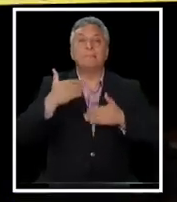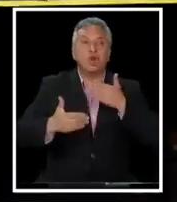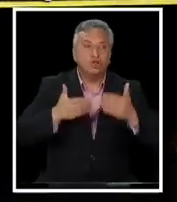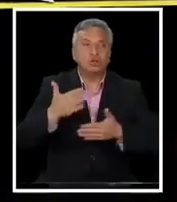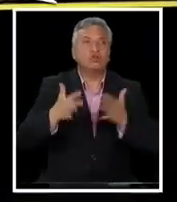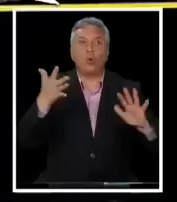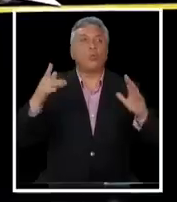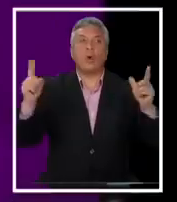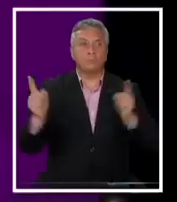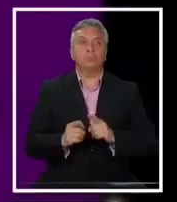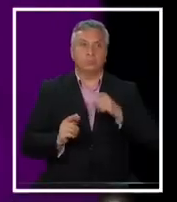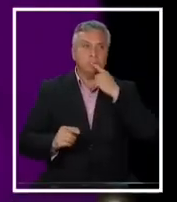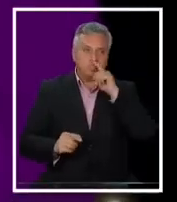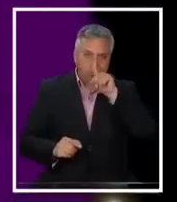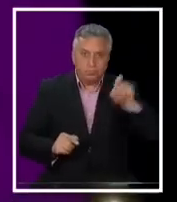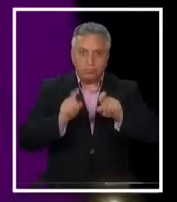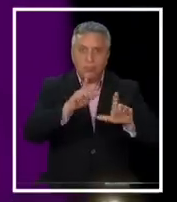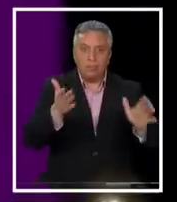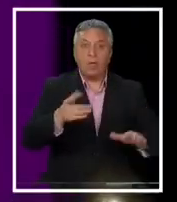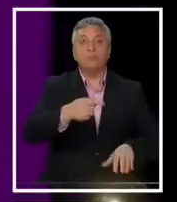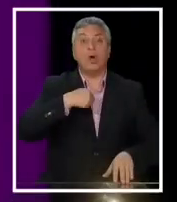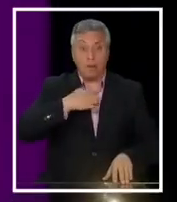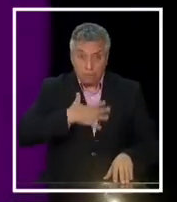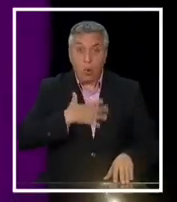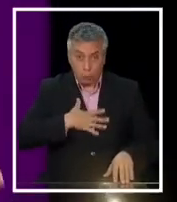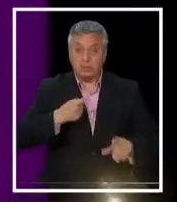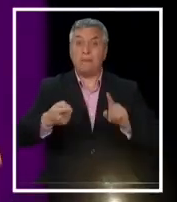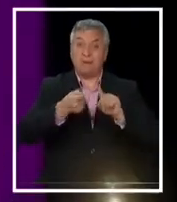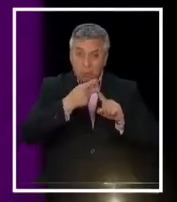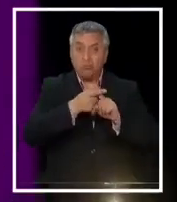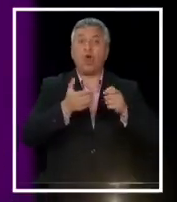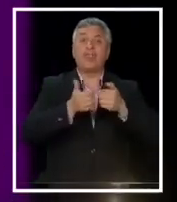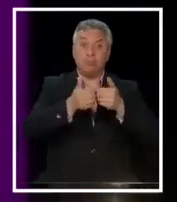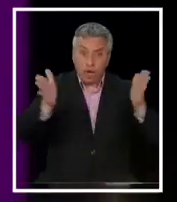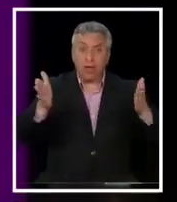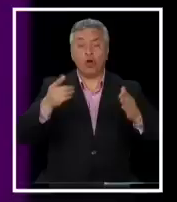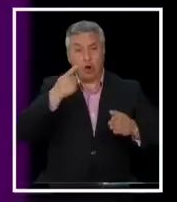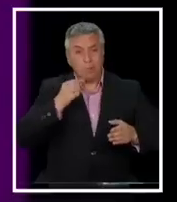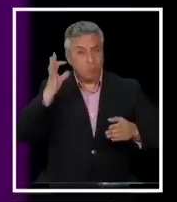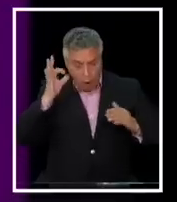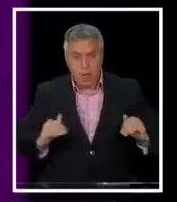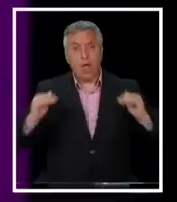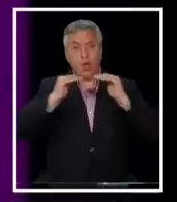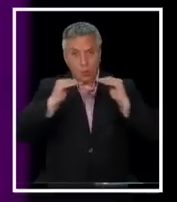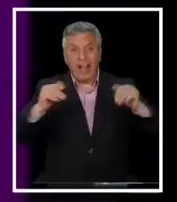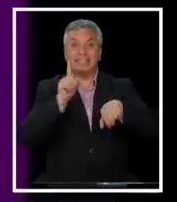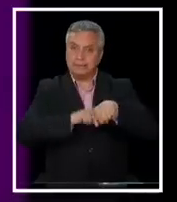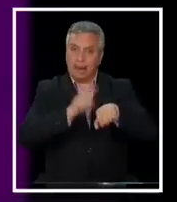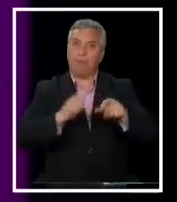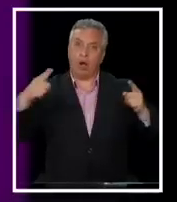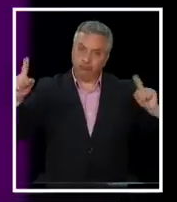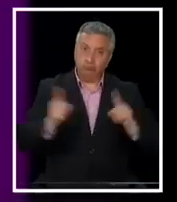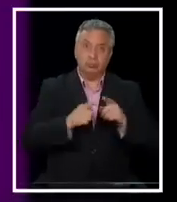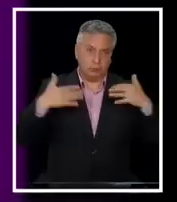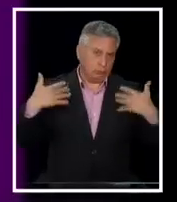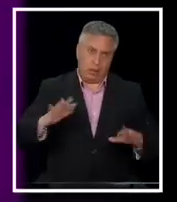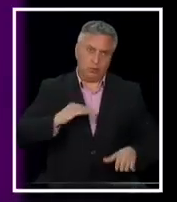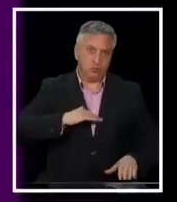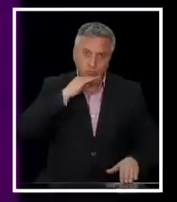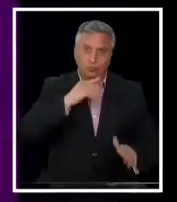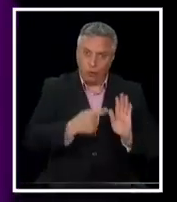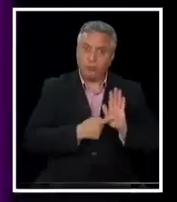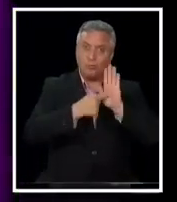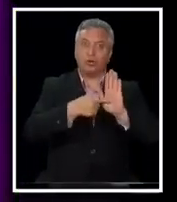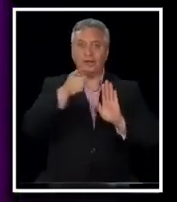que más ¿Cuál es el que le gusta a usted? A mí me gusta un proceso participativo, democrático y paritario, acotado en el tiempo, porque ya hay suficiente entre la